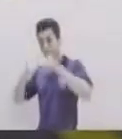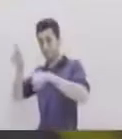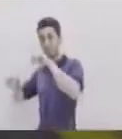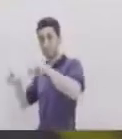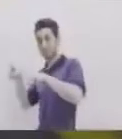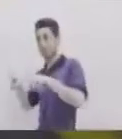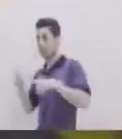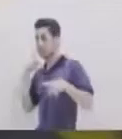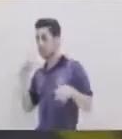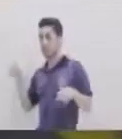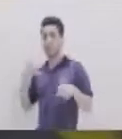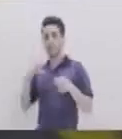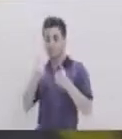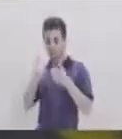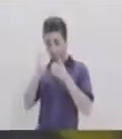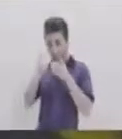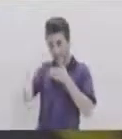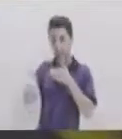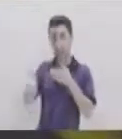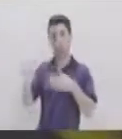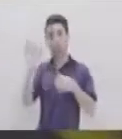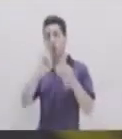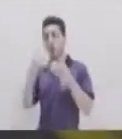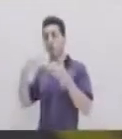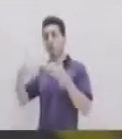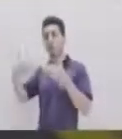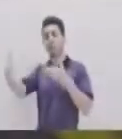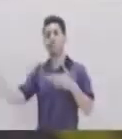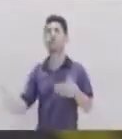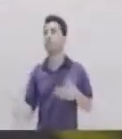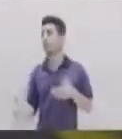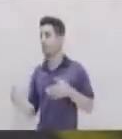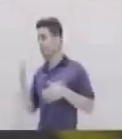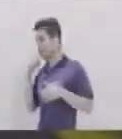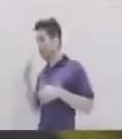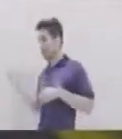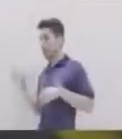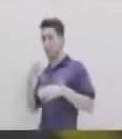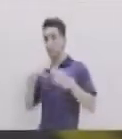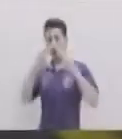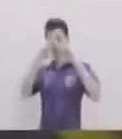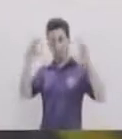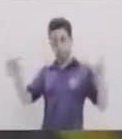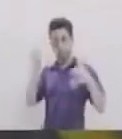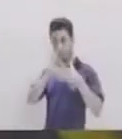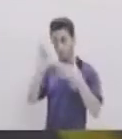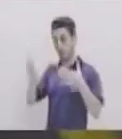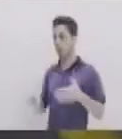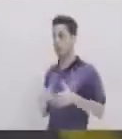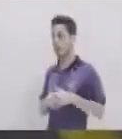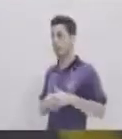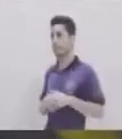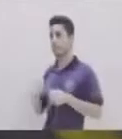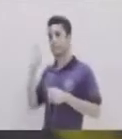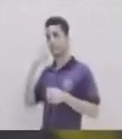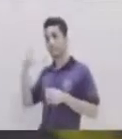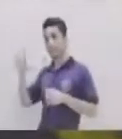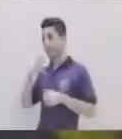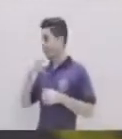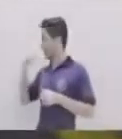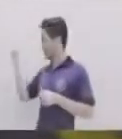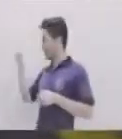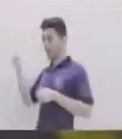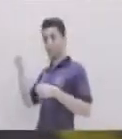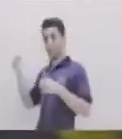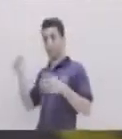variado Que son las que tienen Aceleración constante Nosotros tenemos ya Esta ecuación ¿Sí? Para tener esta ecuación